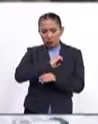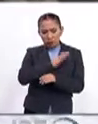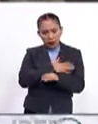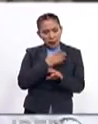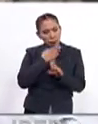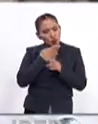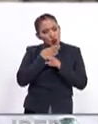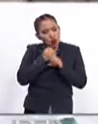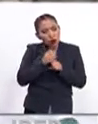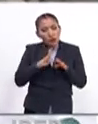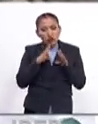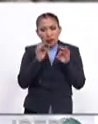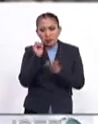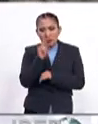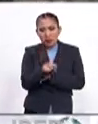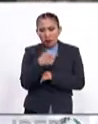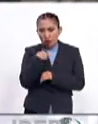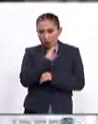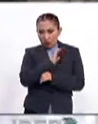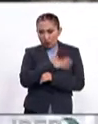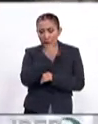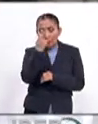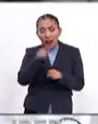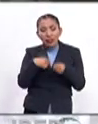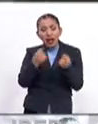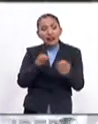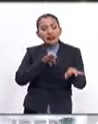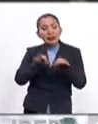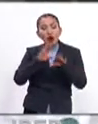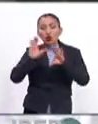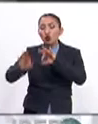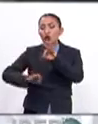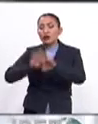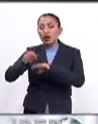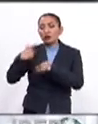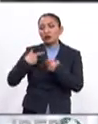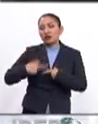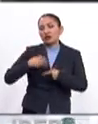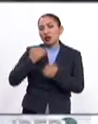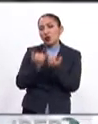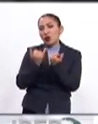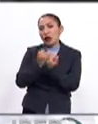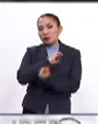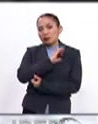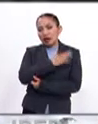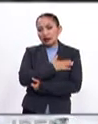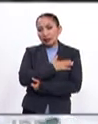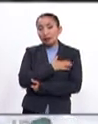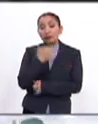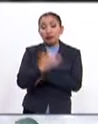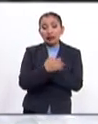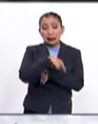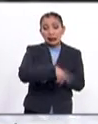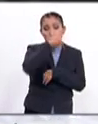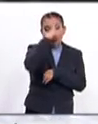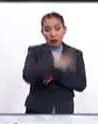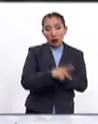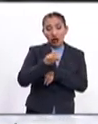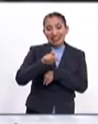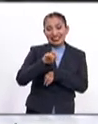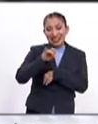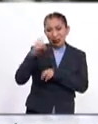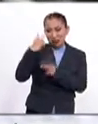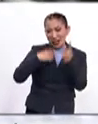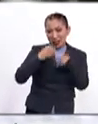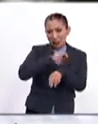españolas, fundado precisamente por ellos para brindar trabajo y cuidado a sus con nacionales exiliados. Mientras que en México los exiliados